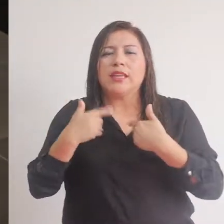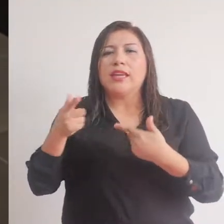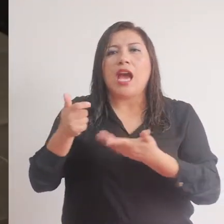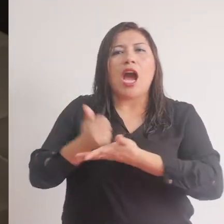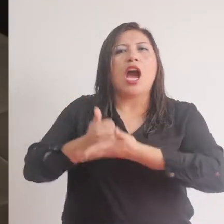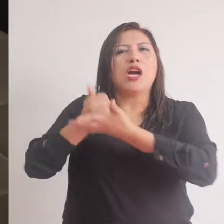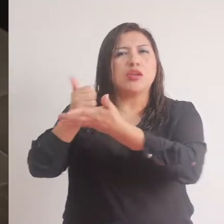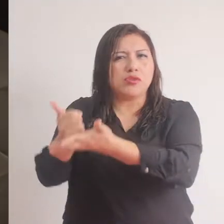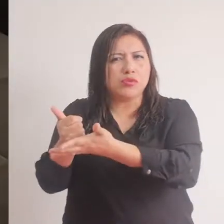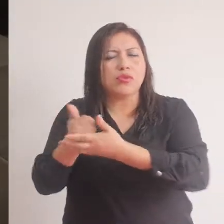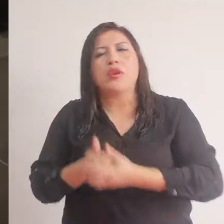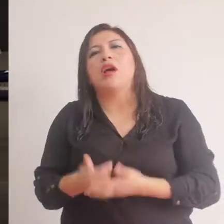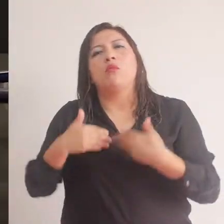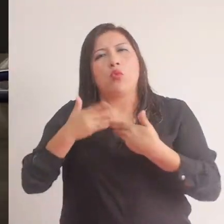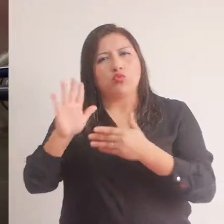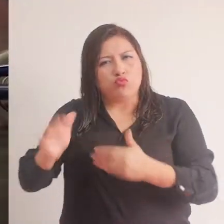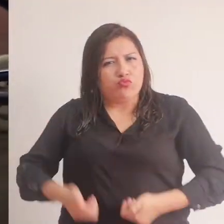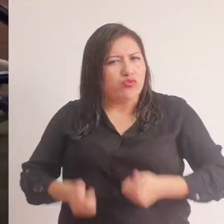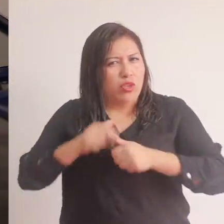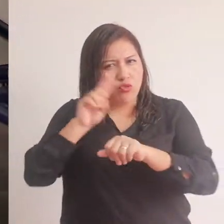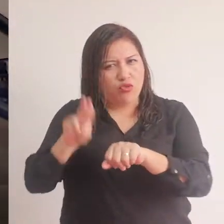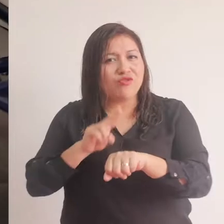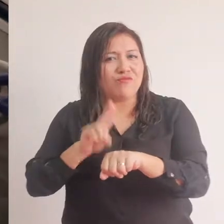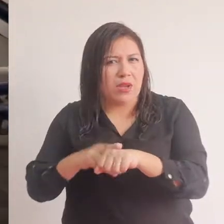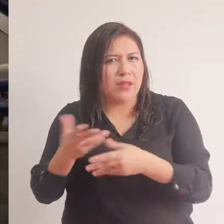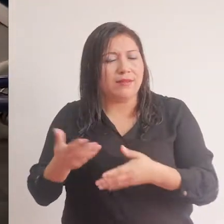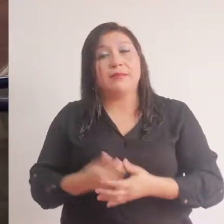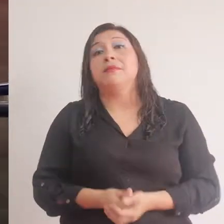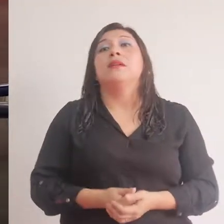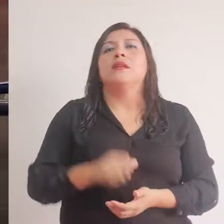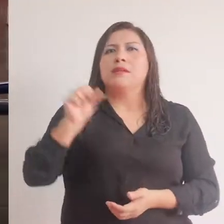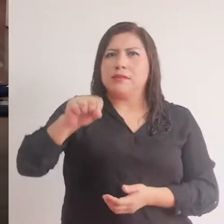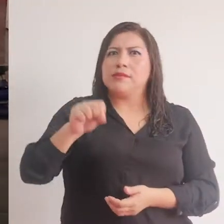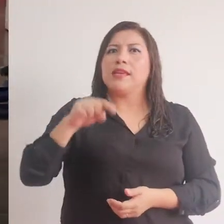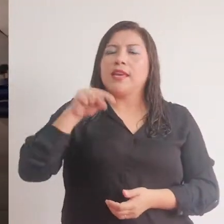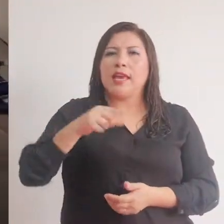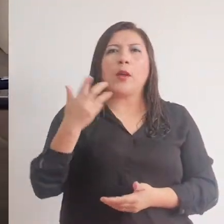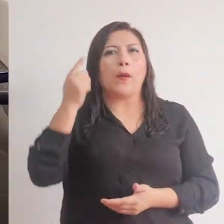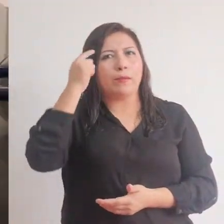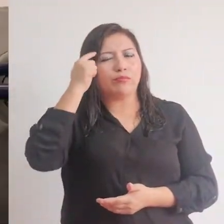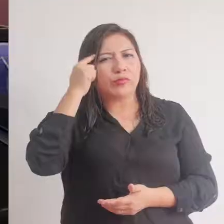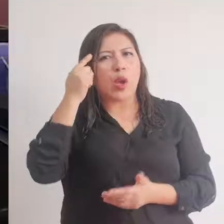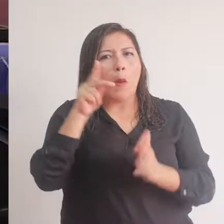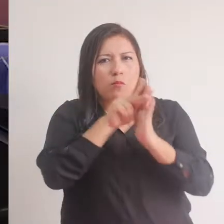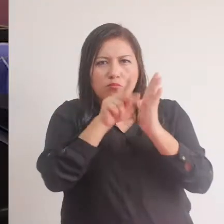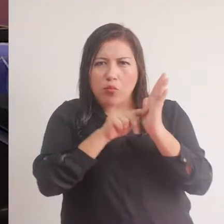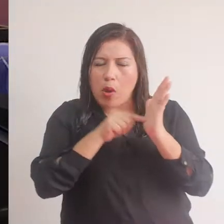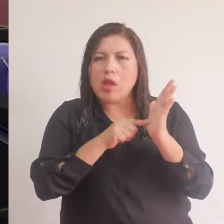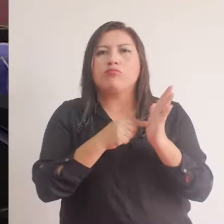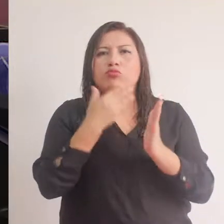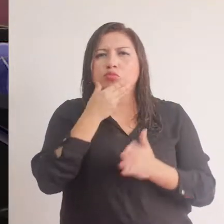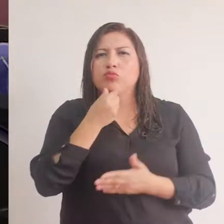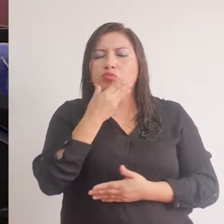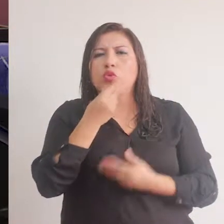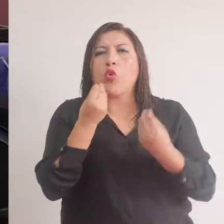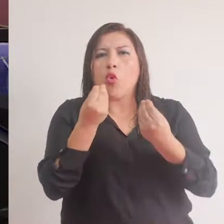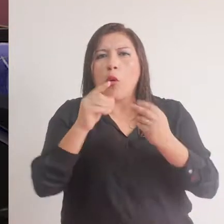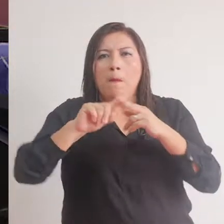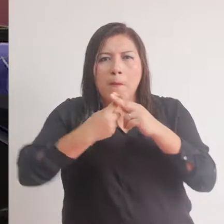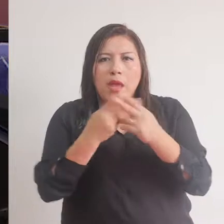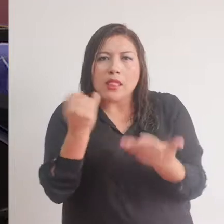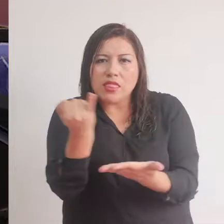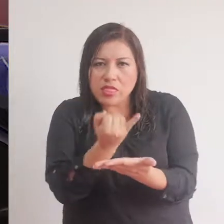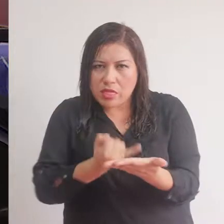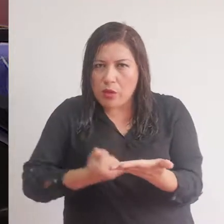tener esa ayuda para poder seguir con su vida diaria. Sí, de hecho, este fue un prototipo. Lo iniciamos